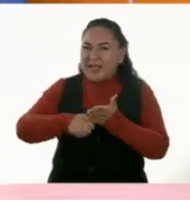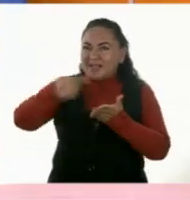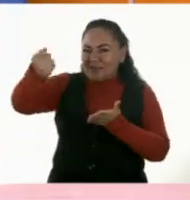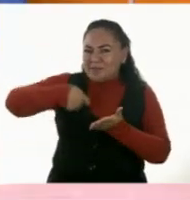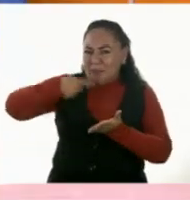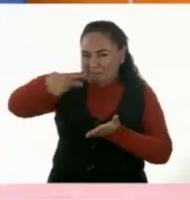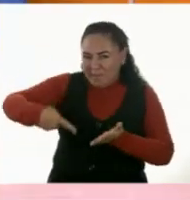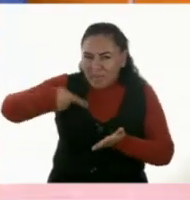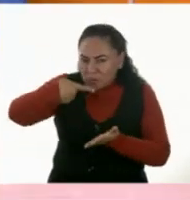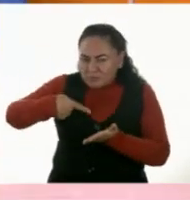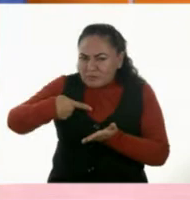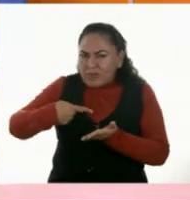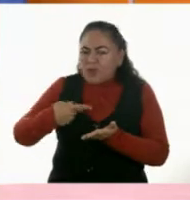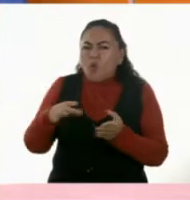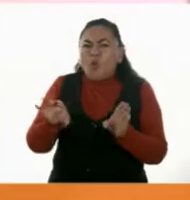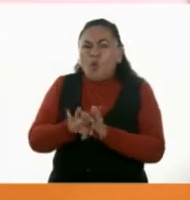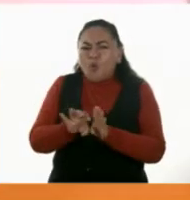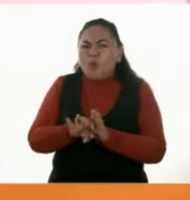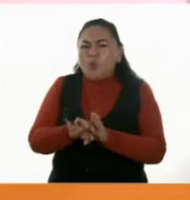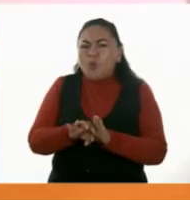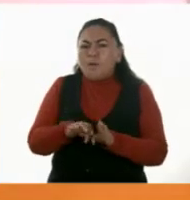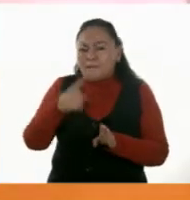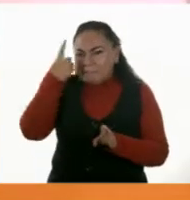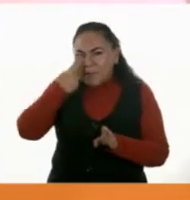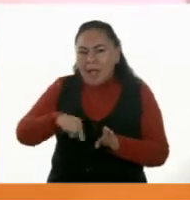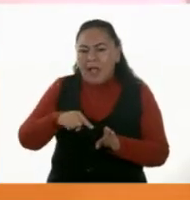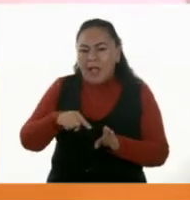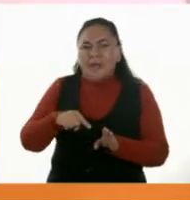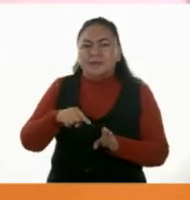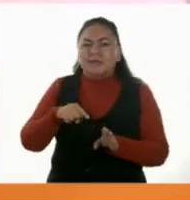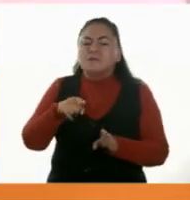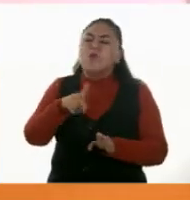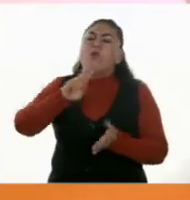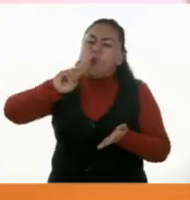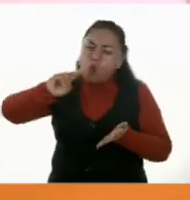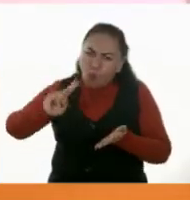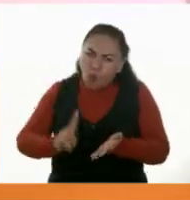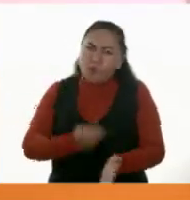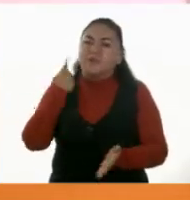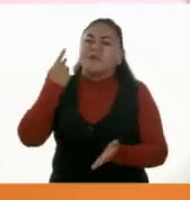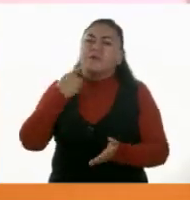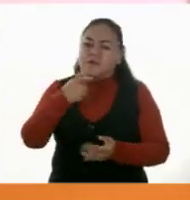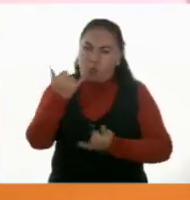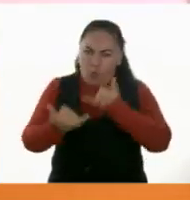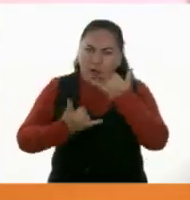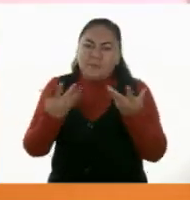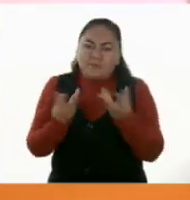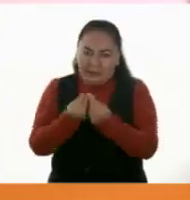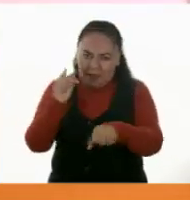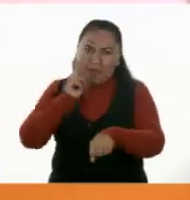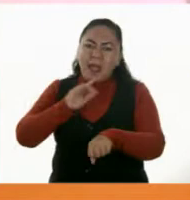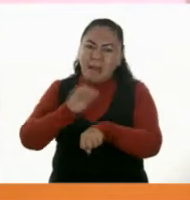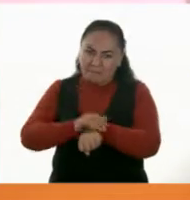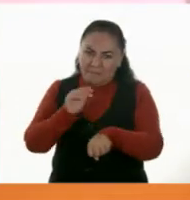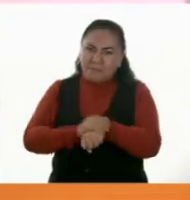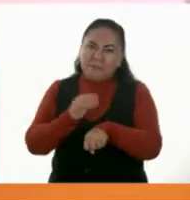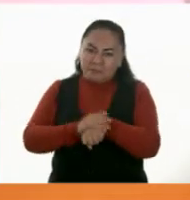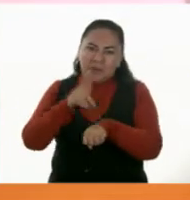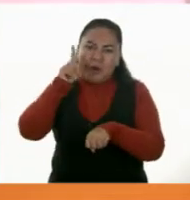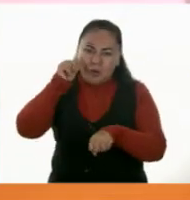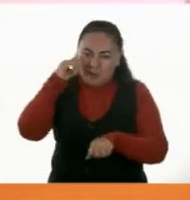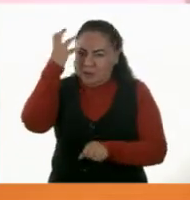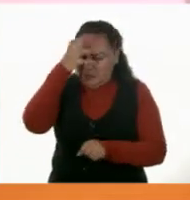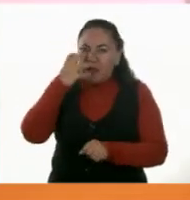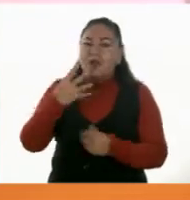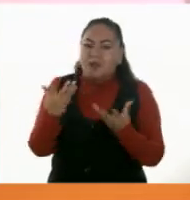pregunta, ¿cómo puedes hacerle? Precisamente, puedes volver a repetir el juego con tus amigas y esta vez